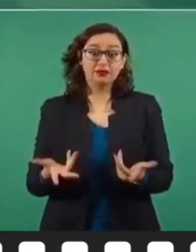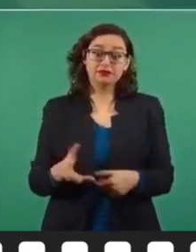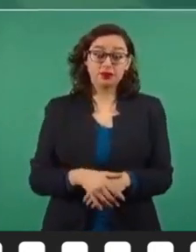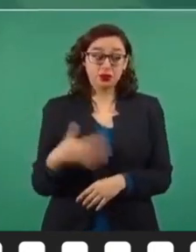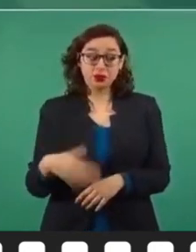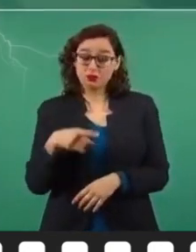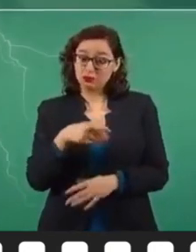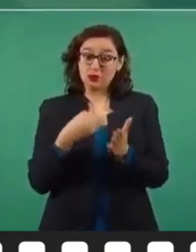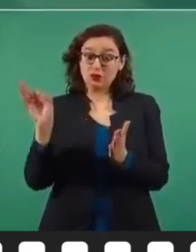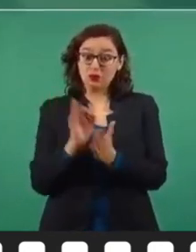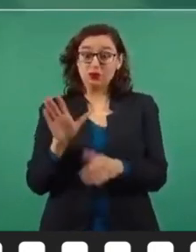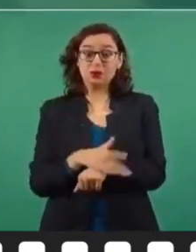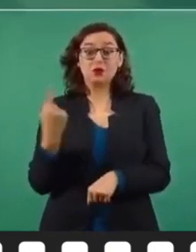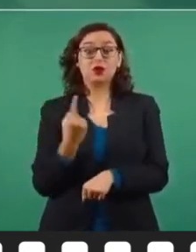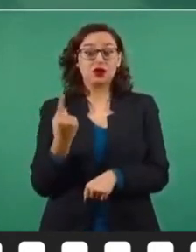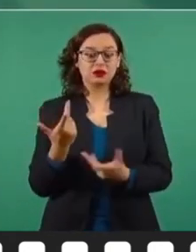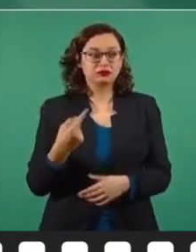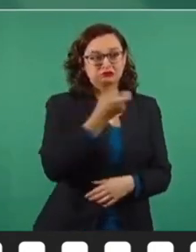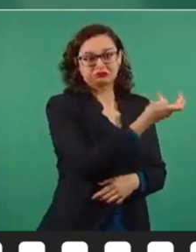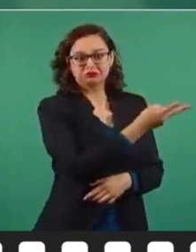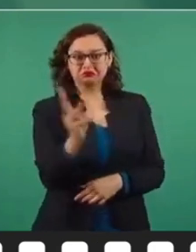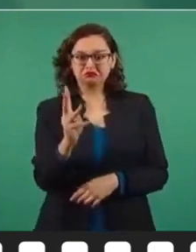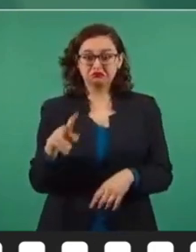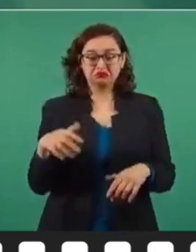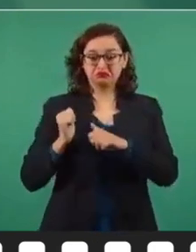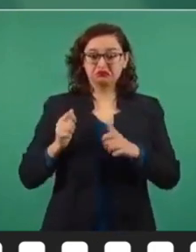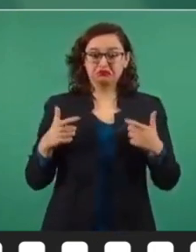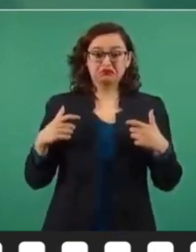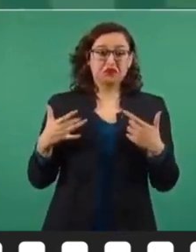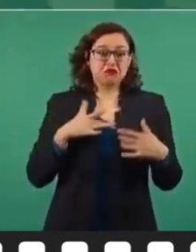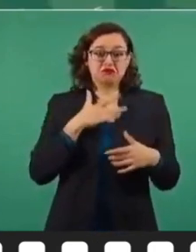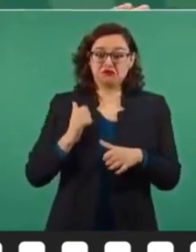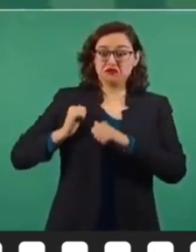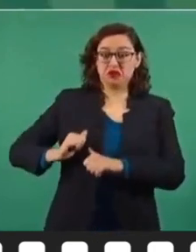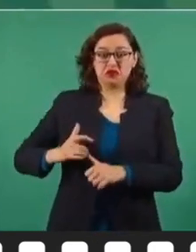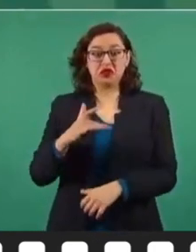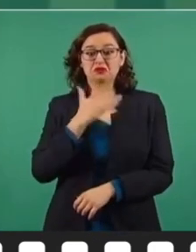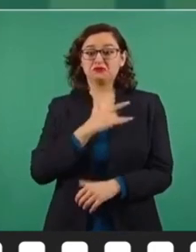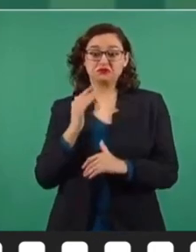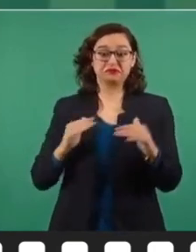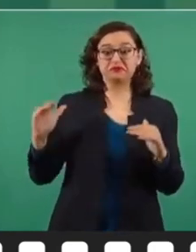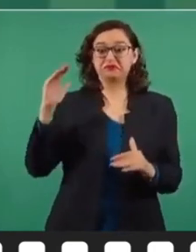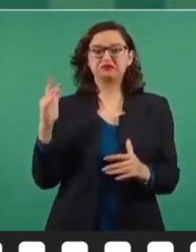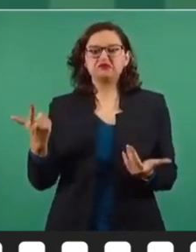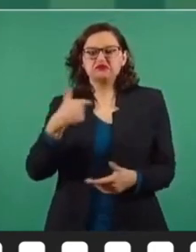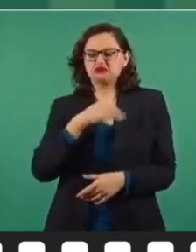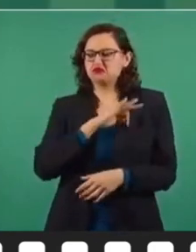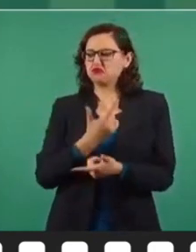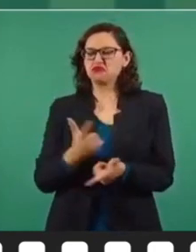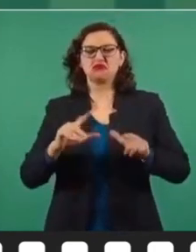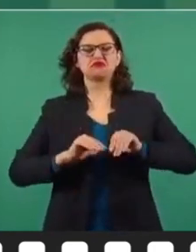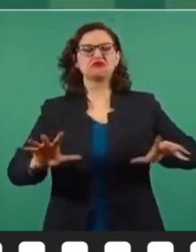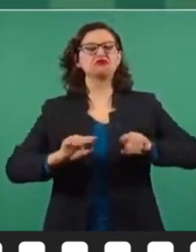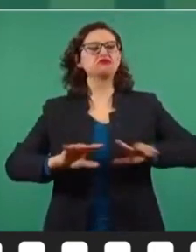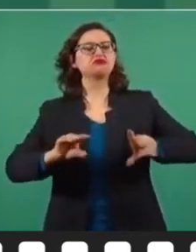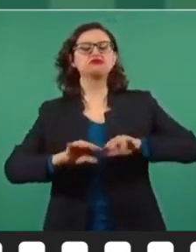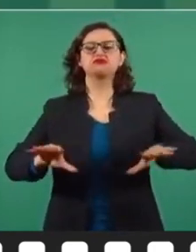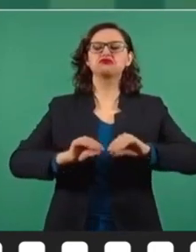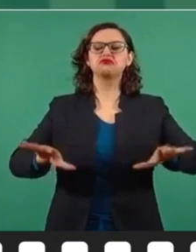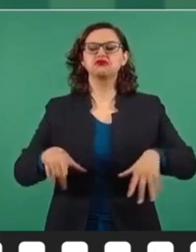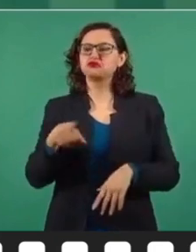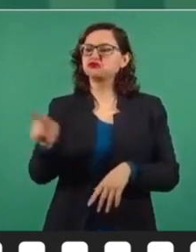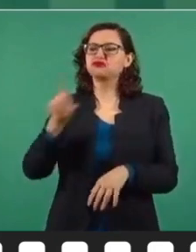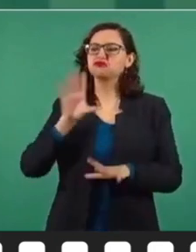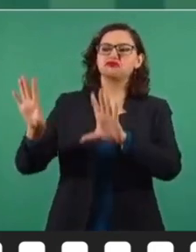intocables, a los que se consideraban intocables. Nada más ellos podían presionar